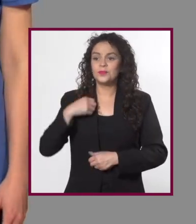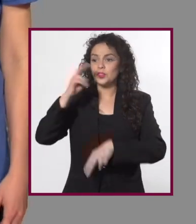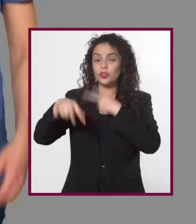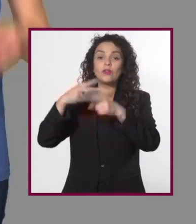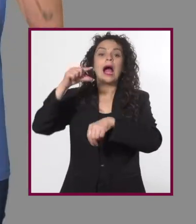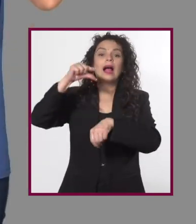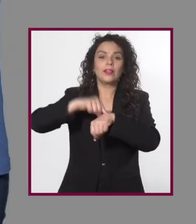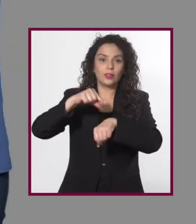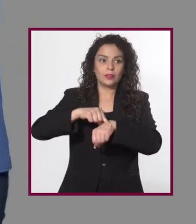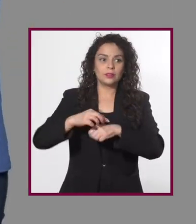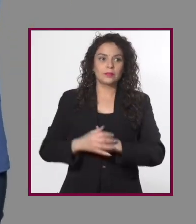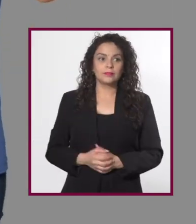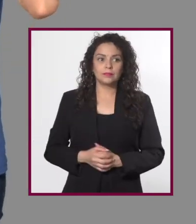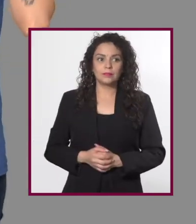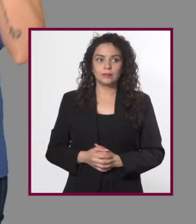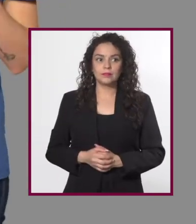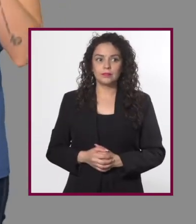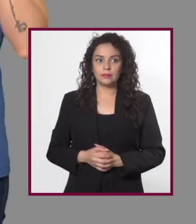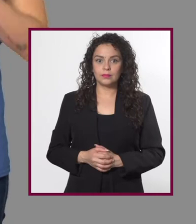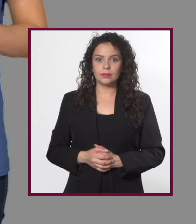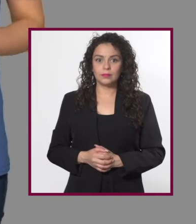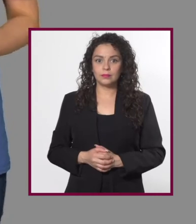aprendo. Voy al servicio médico.